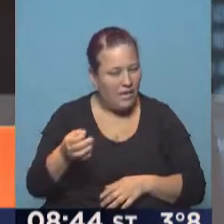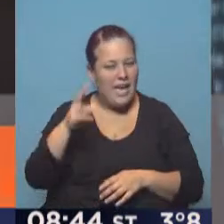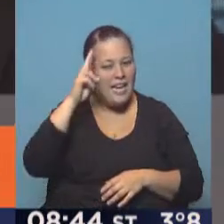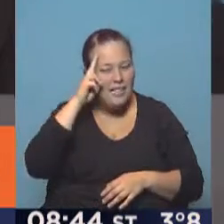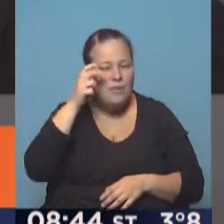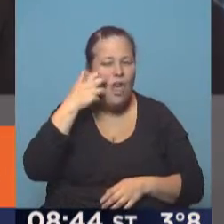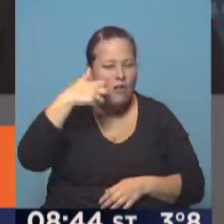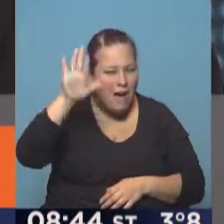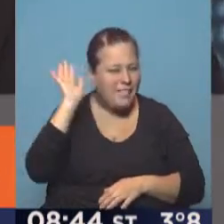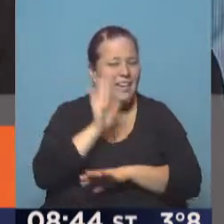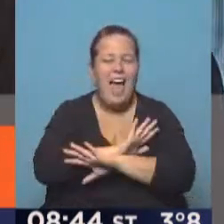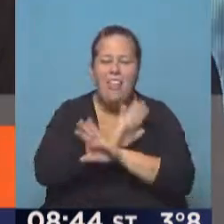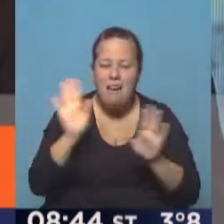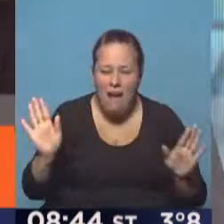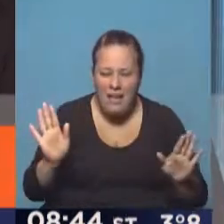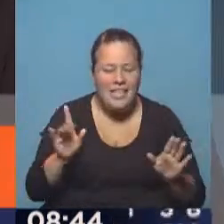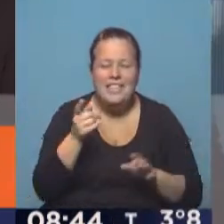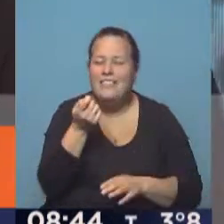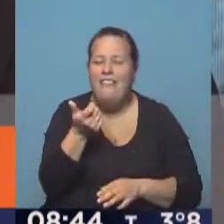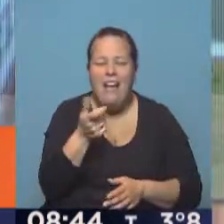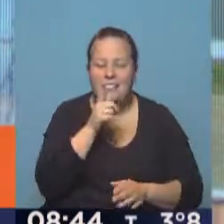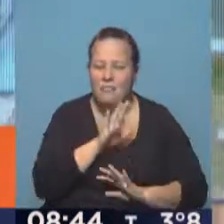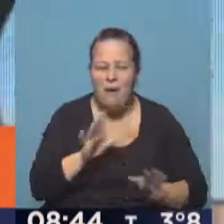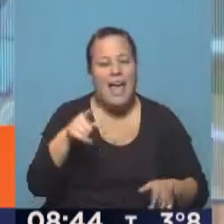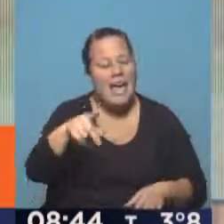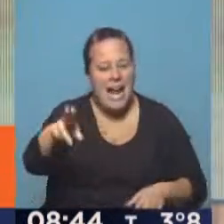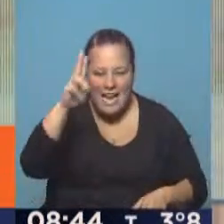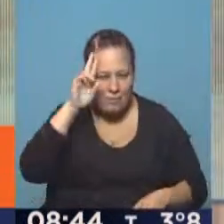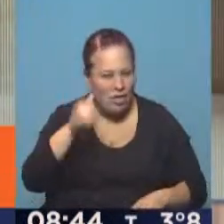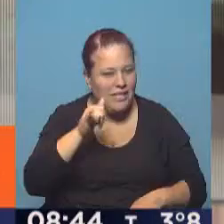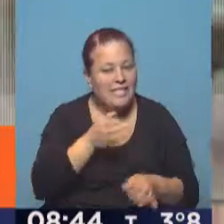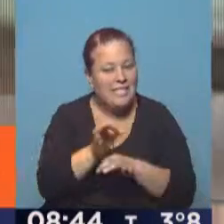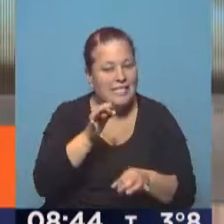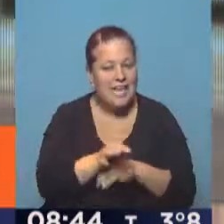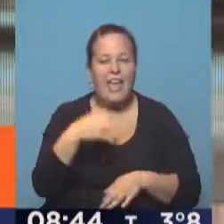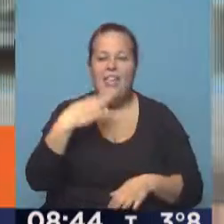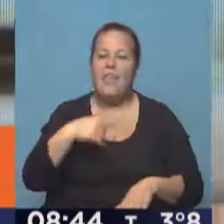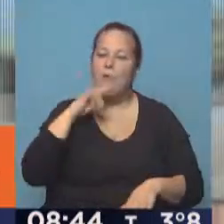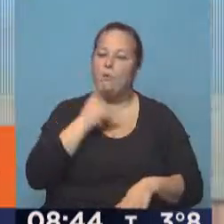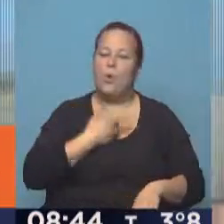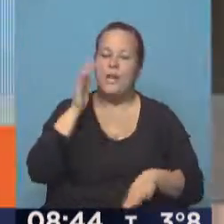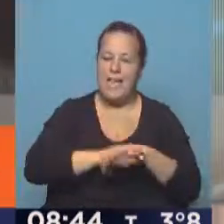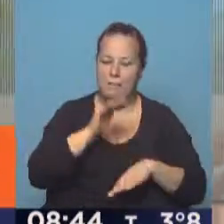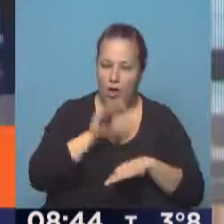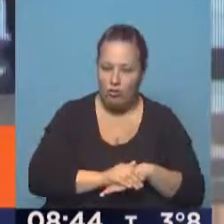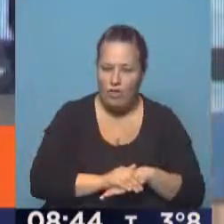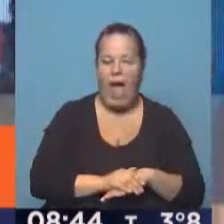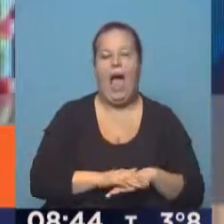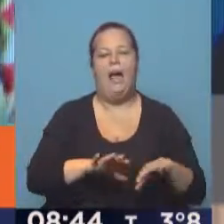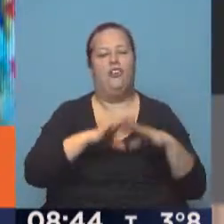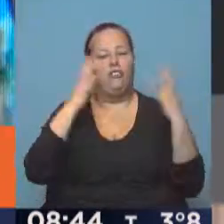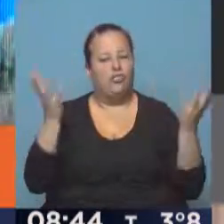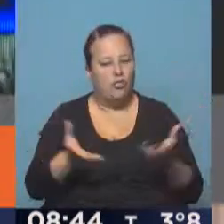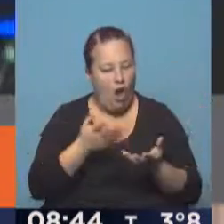respeto a los mayores, nada más. Nada más. Ese respeto que es concientizarnos, es hacernos cargo de toda esa